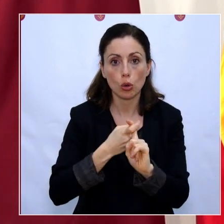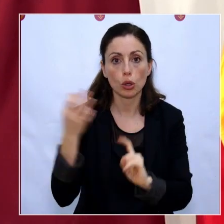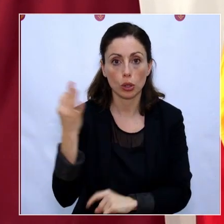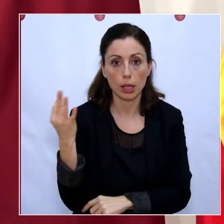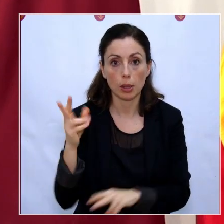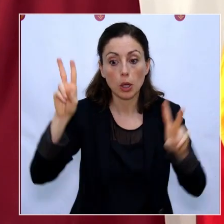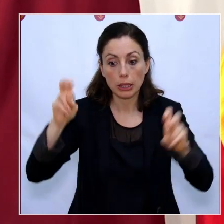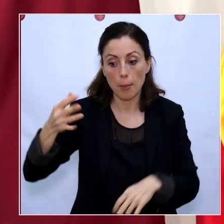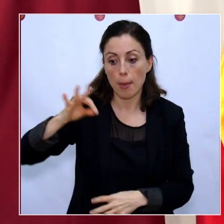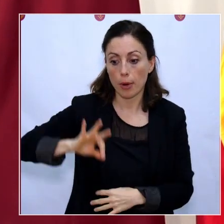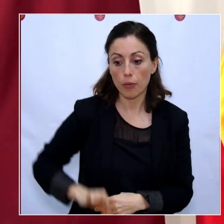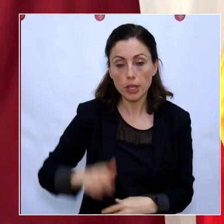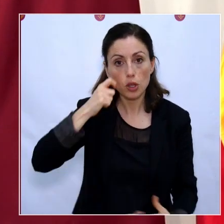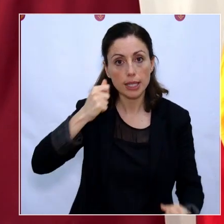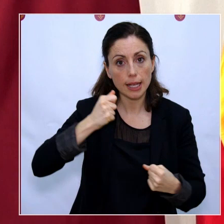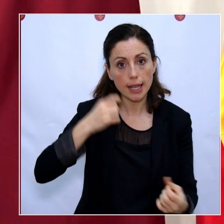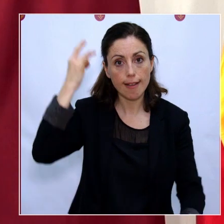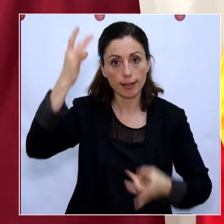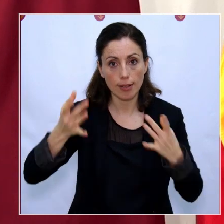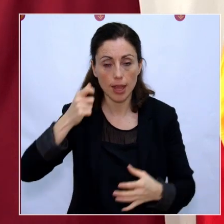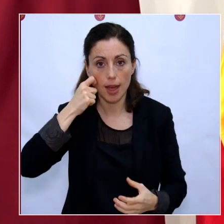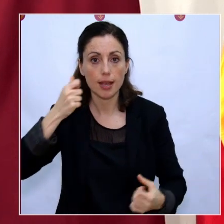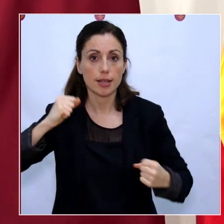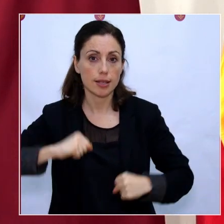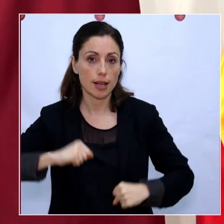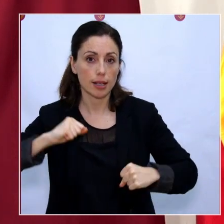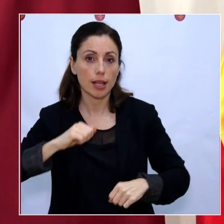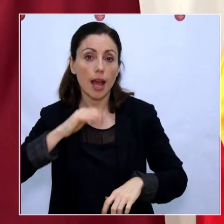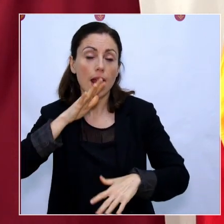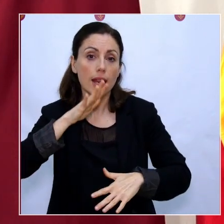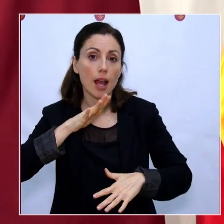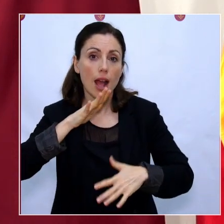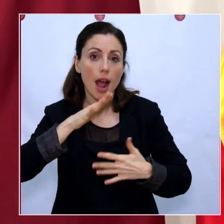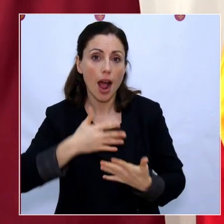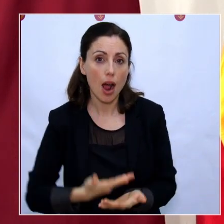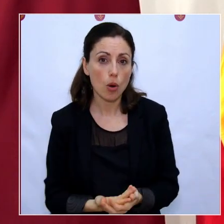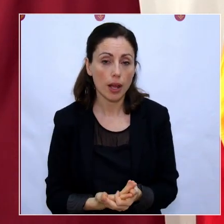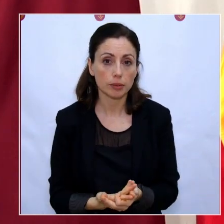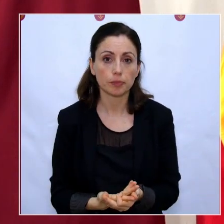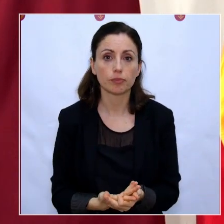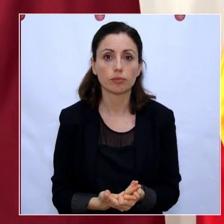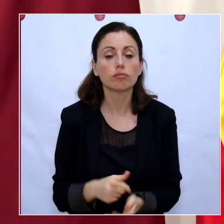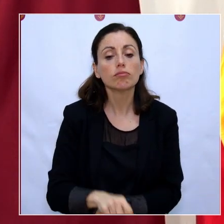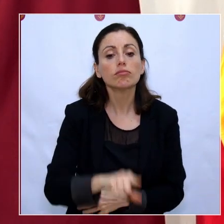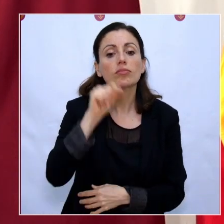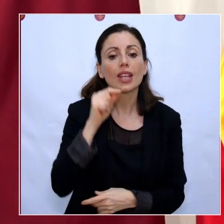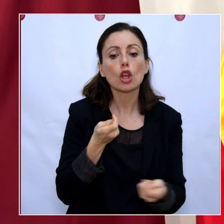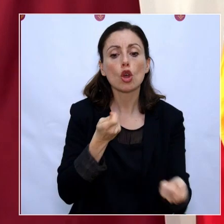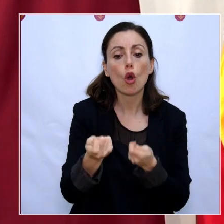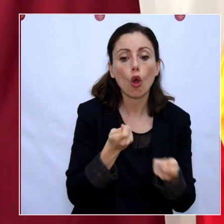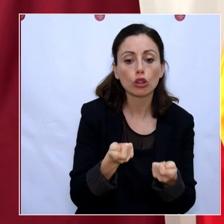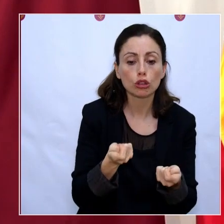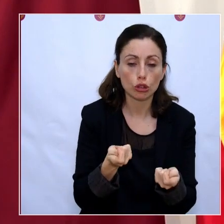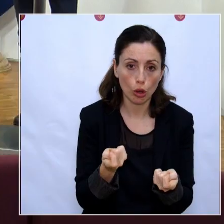profesionales de la sanidad y desde las autoridades sanitarias es cuando se ha cogido de alguna manera el control o la coordinación de esas